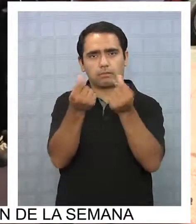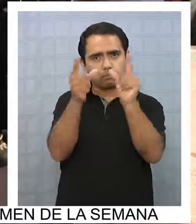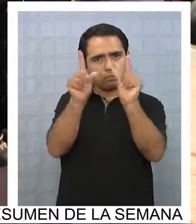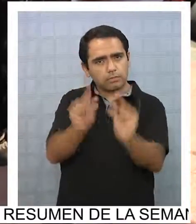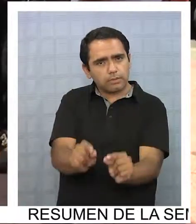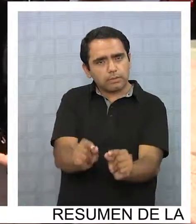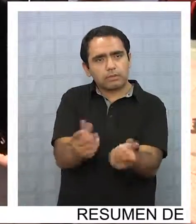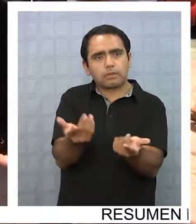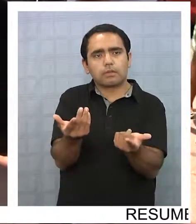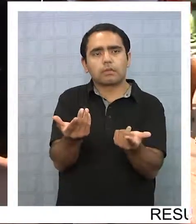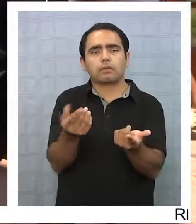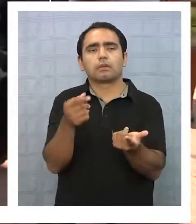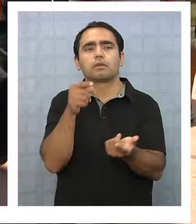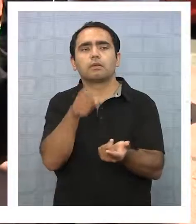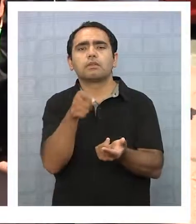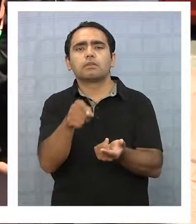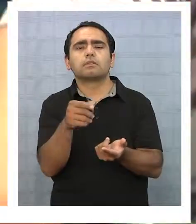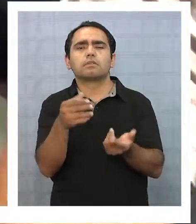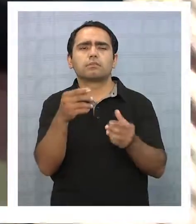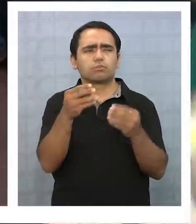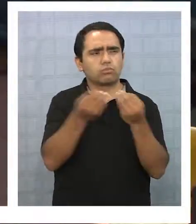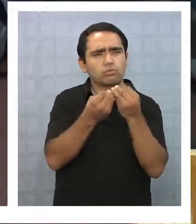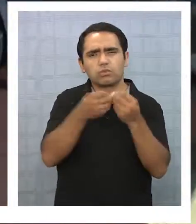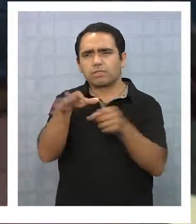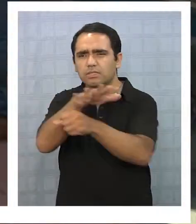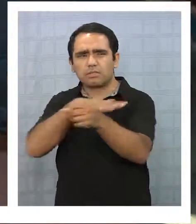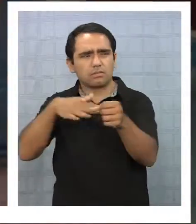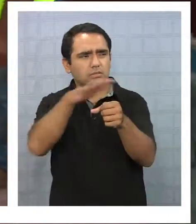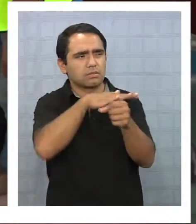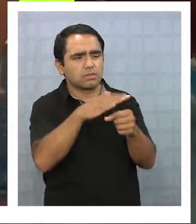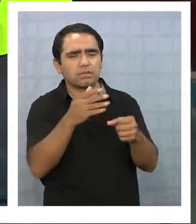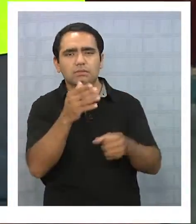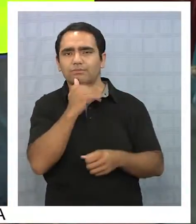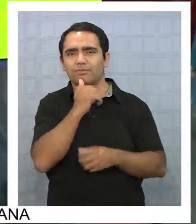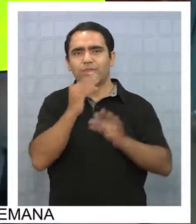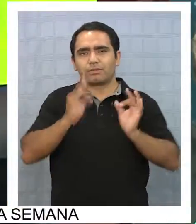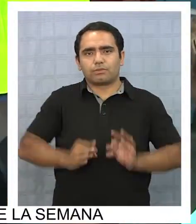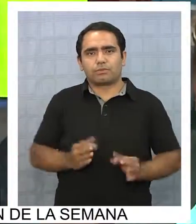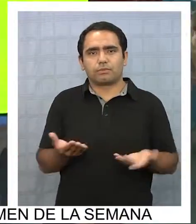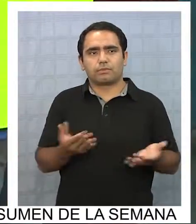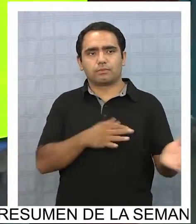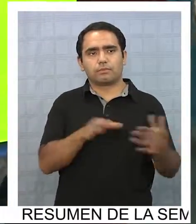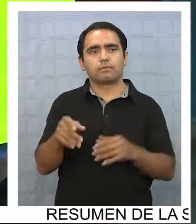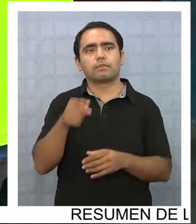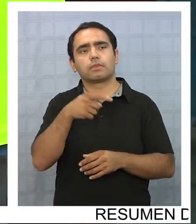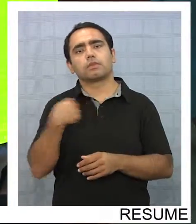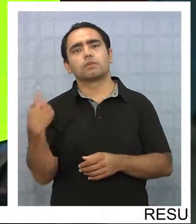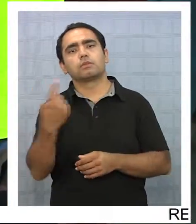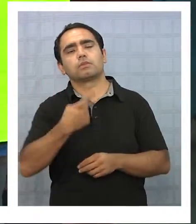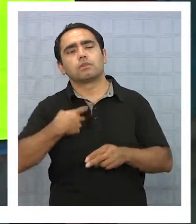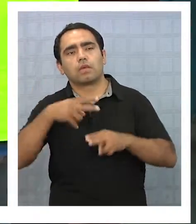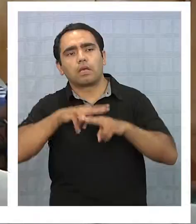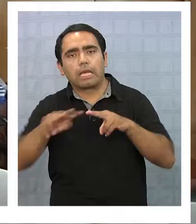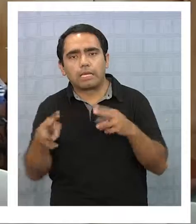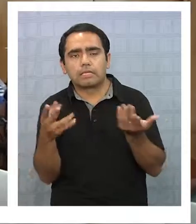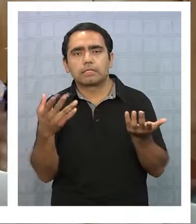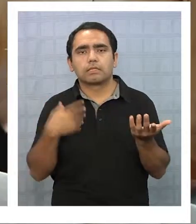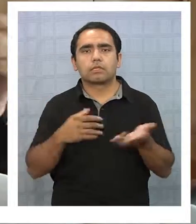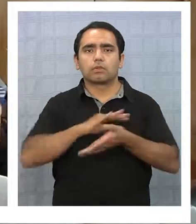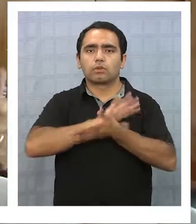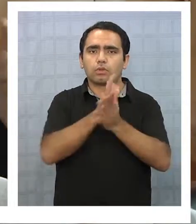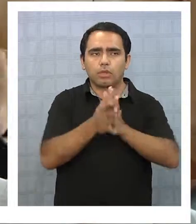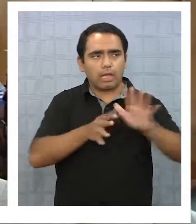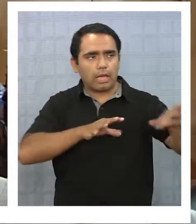la baja económica, entre otros factores culturales, apuntan a la inseguridad. Y que estamos haciendo todas las